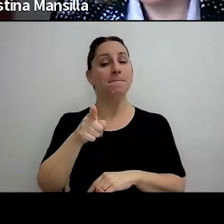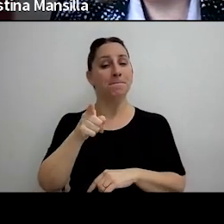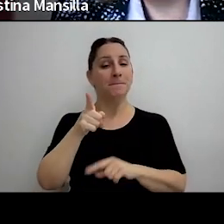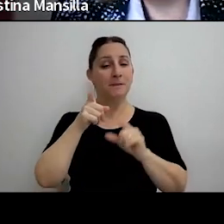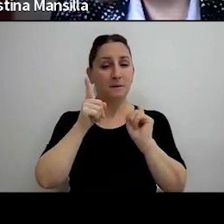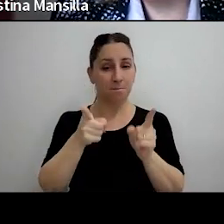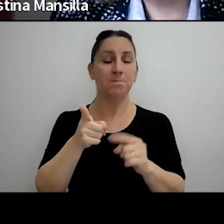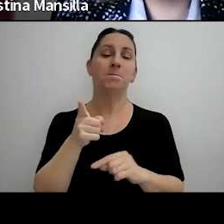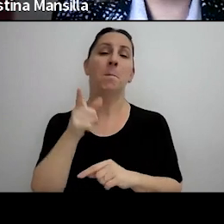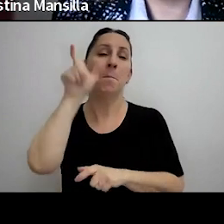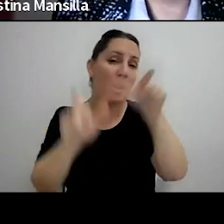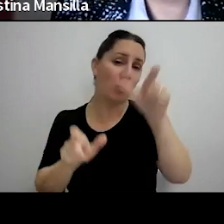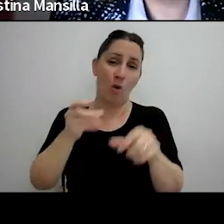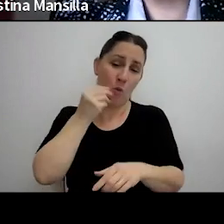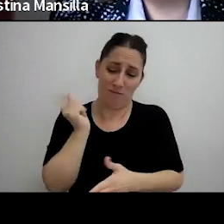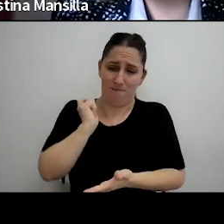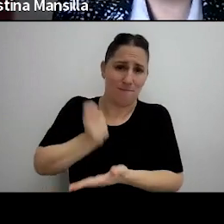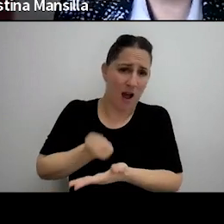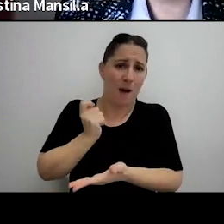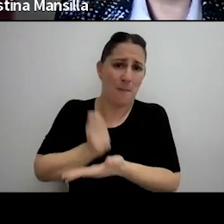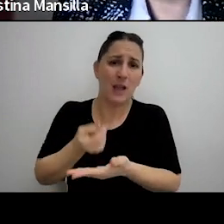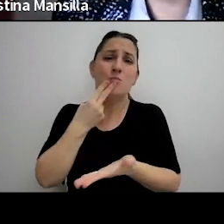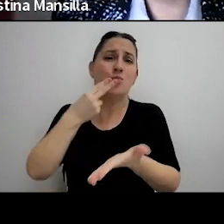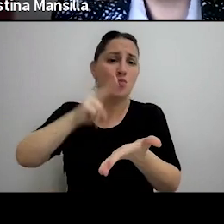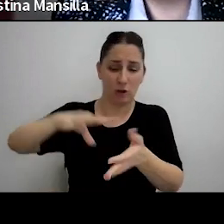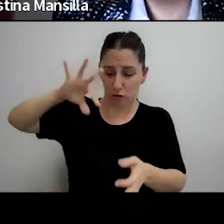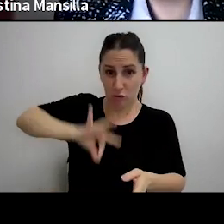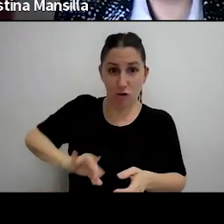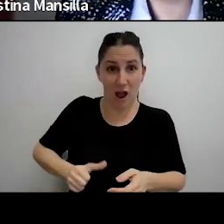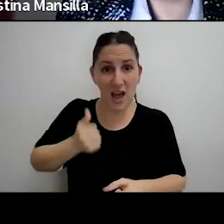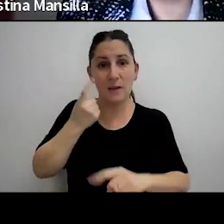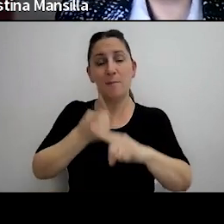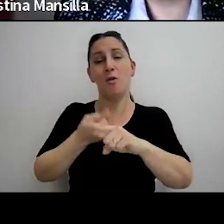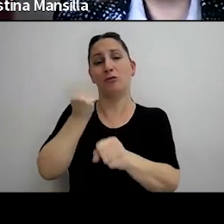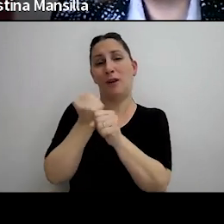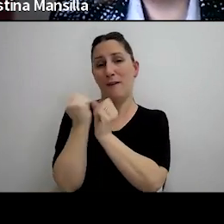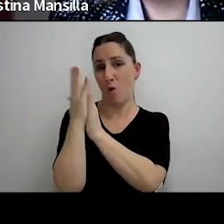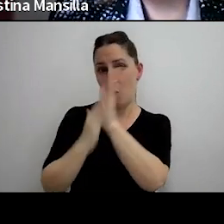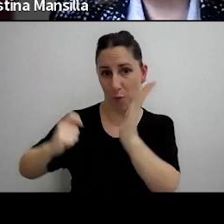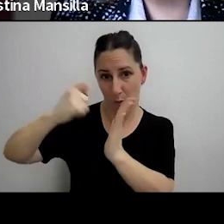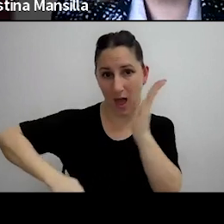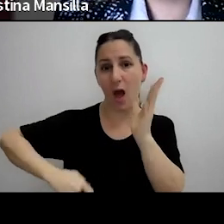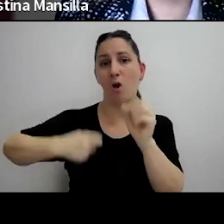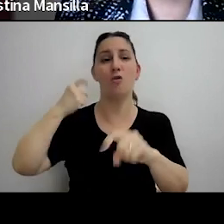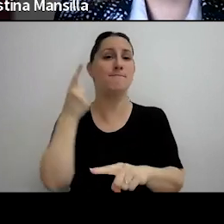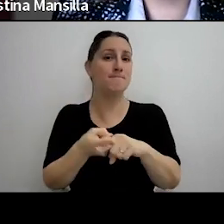ciudadano contribuyente de impuestos a las ganancias por trabajo en relación de dependencia por el ejercicio de cargo público